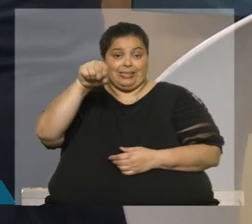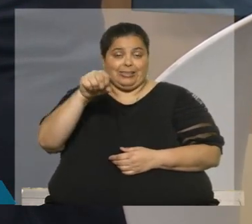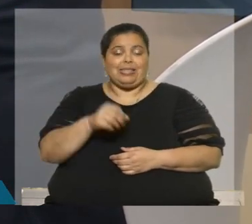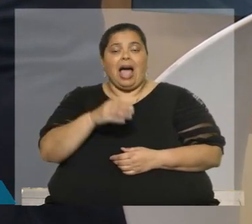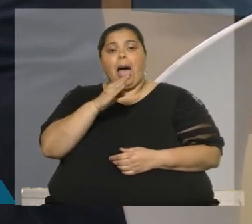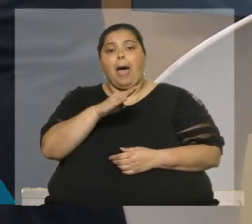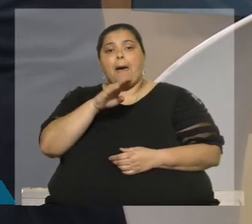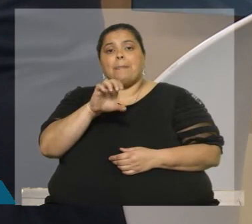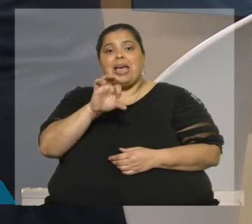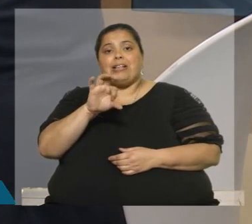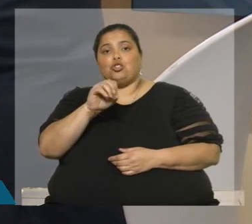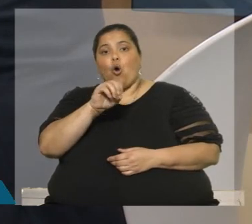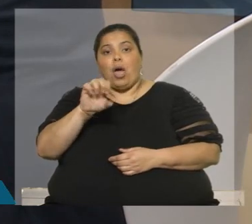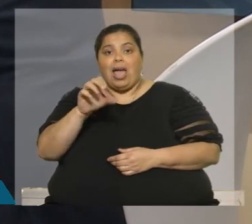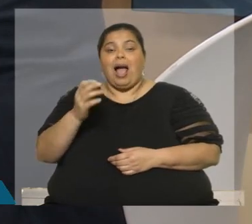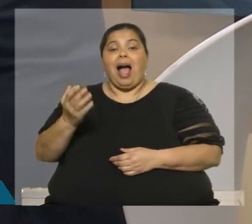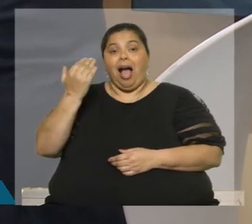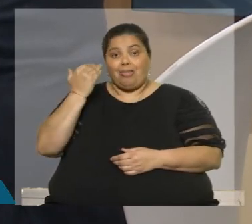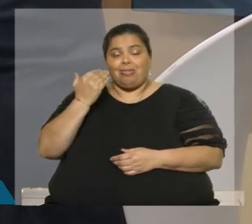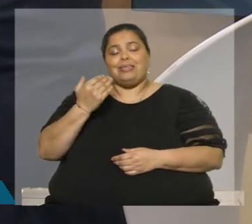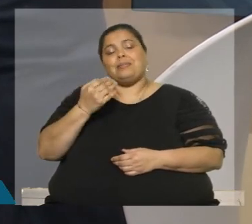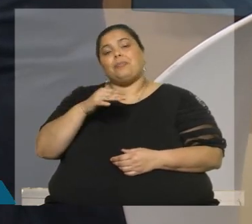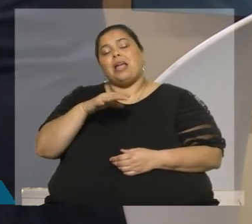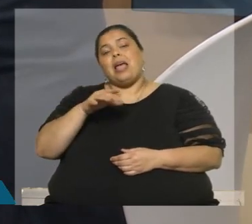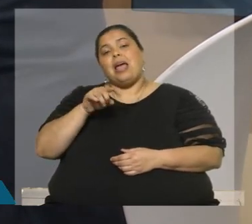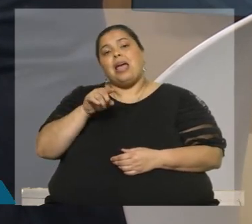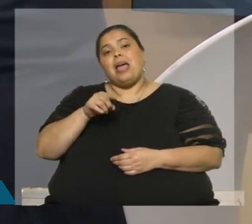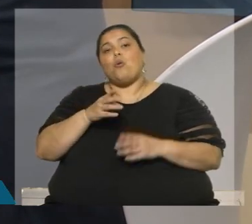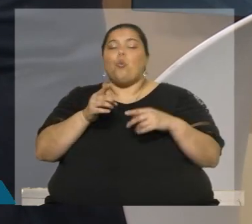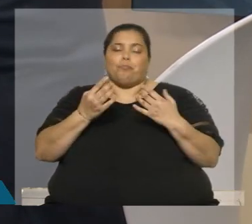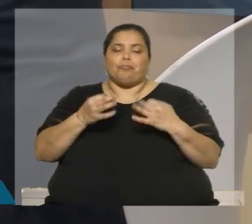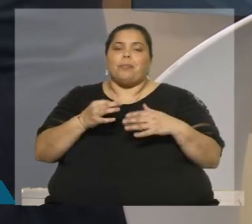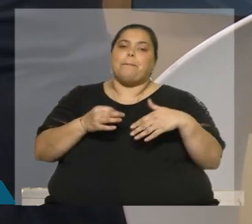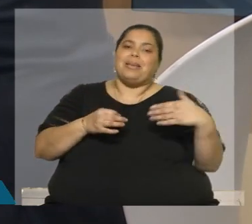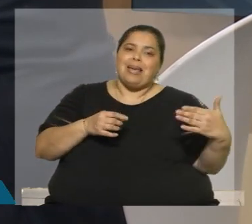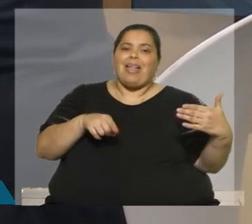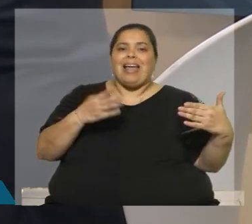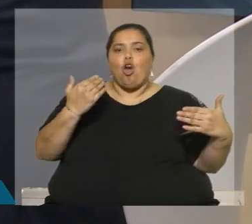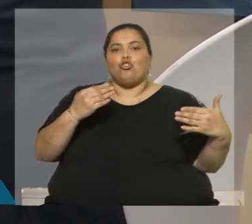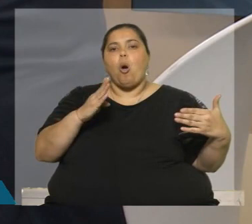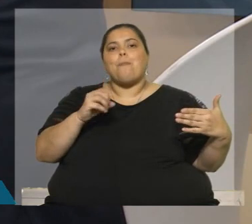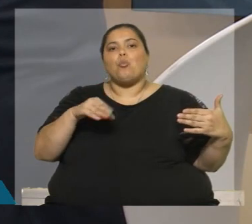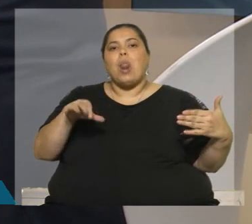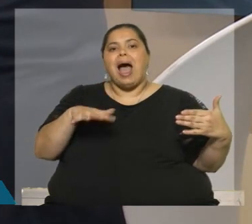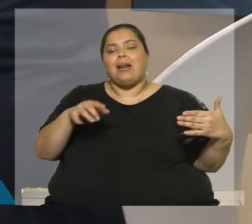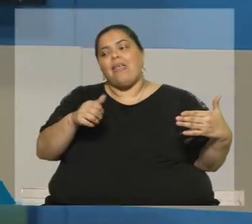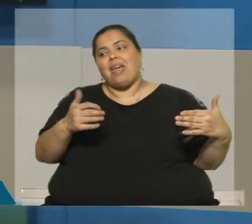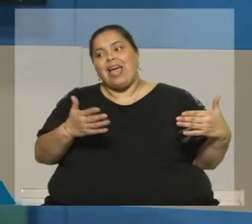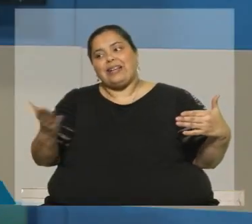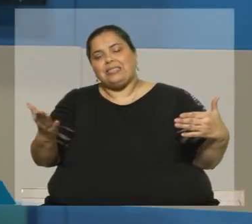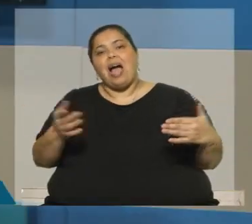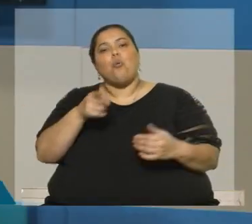Español. Antes estuvo el Partido Popular. El PSOE de izquierda, el Partido Popular de derecha. Ustedes ahí, ¿dónde juegan?